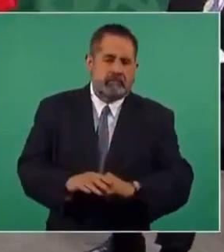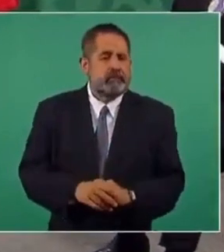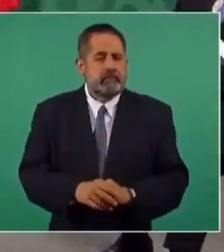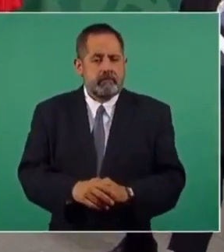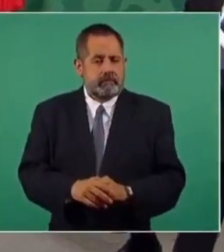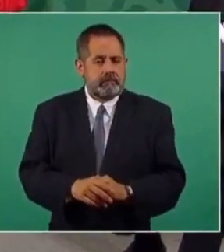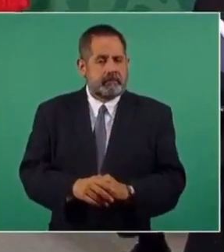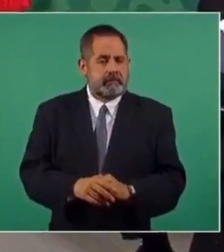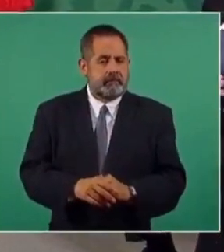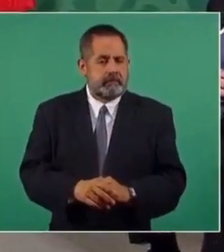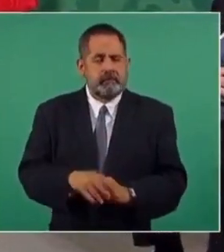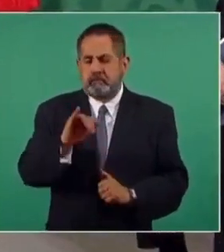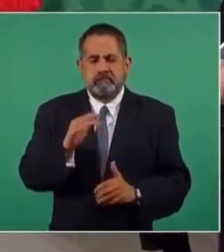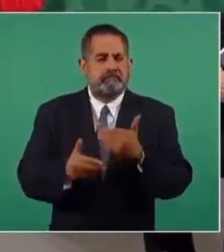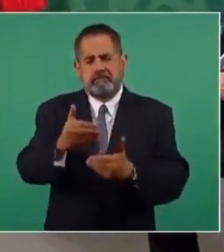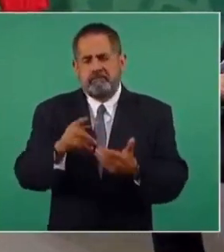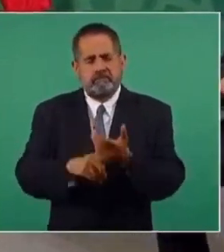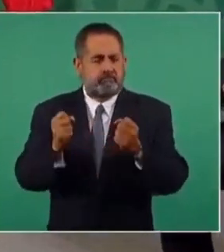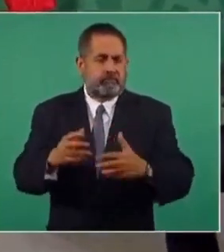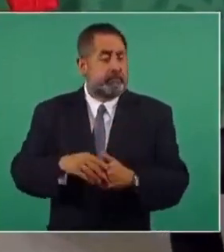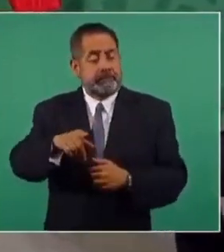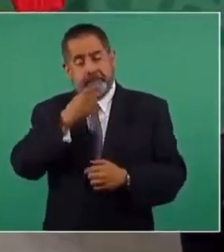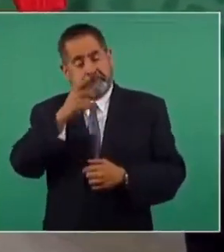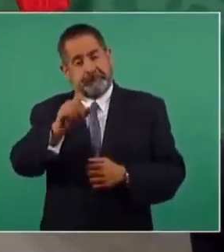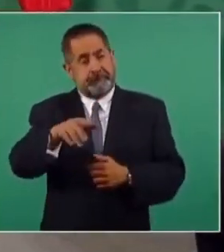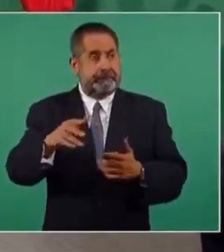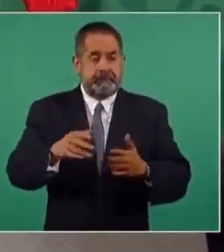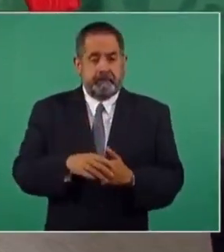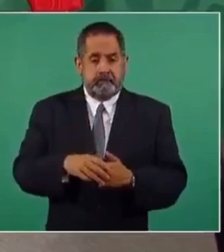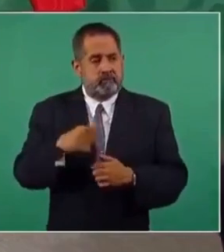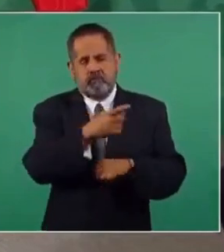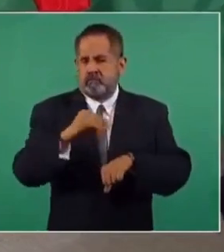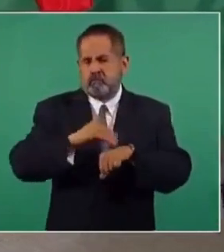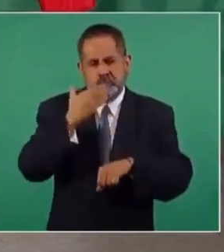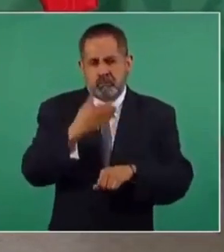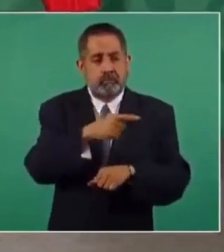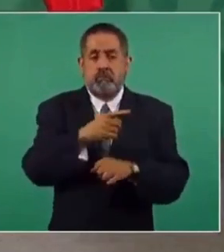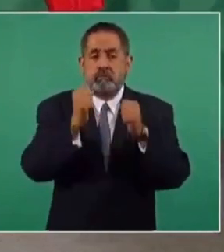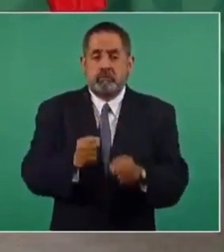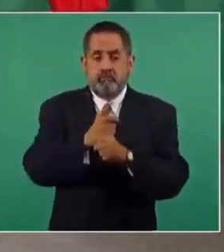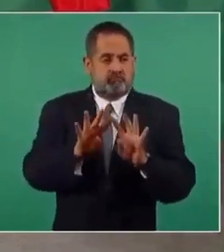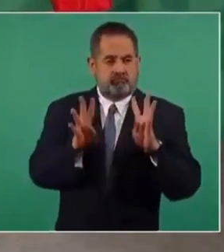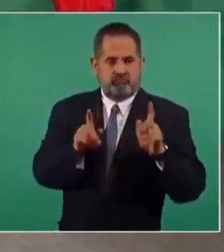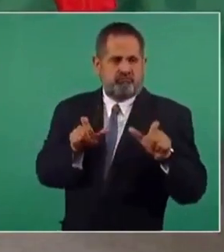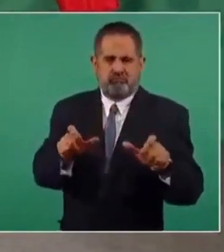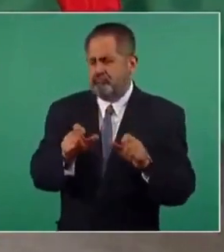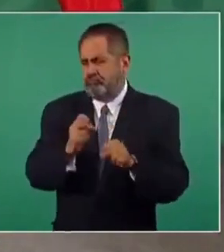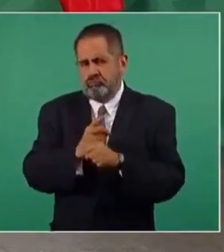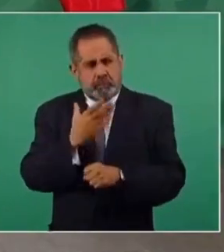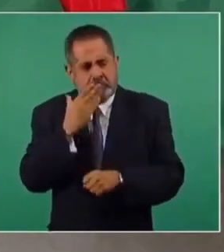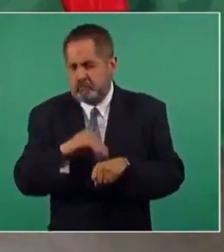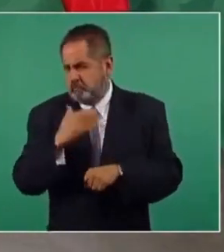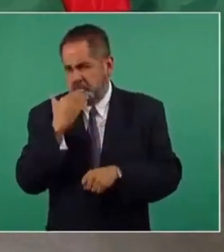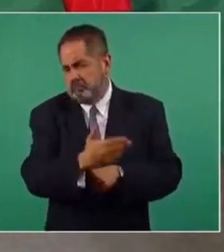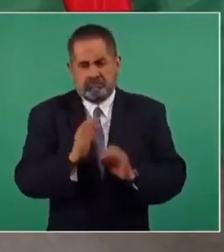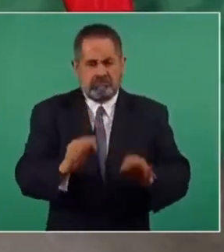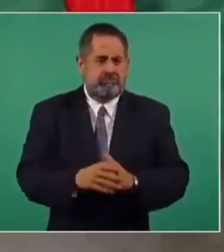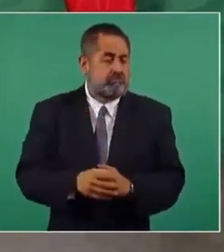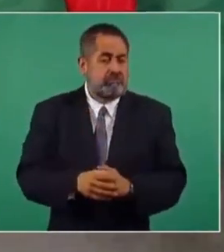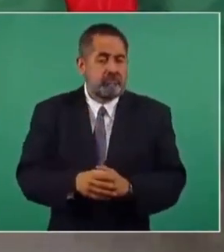Entonces, sí, se avanzó mucho. Bueno, con decirle que se portaron muy bien los de seguridad, ojalá y